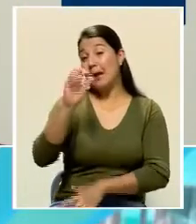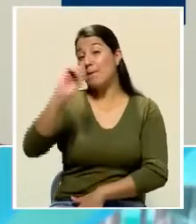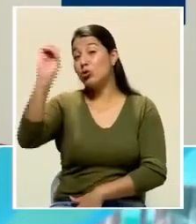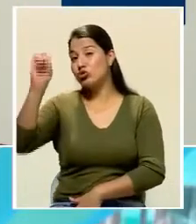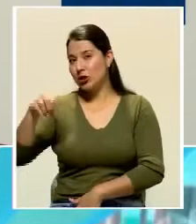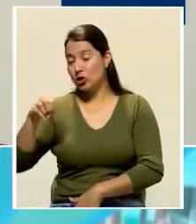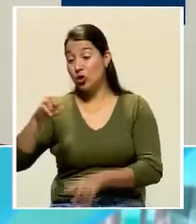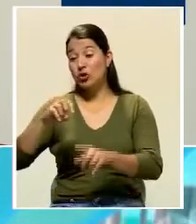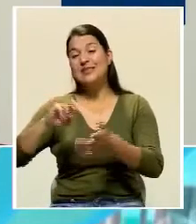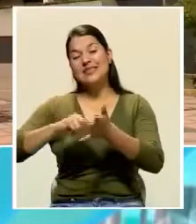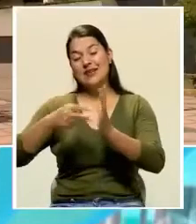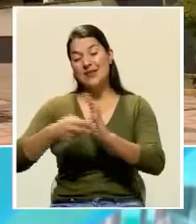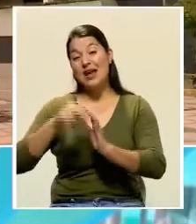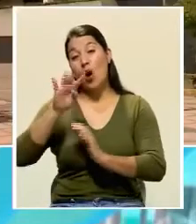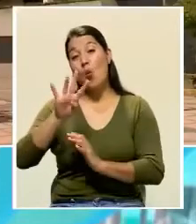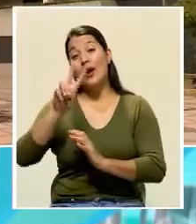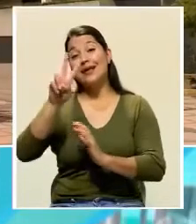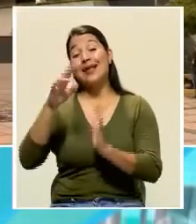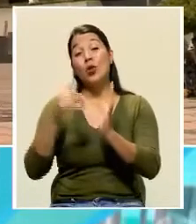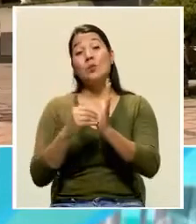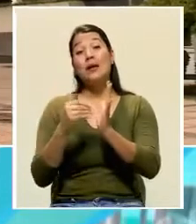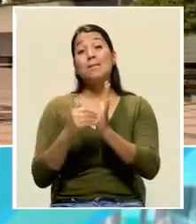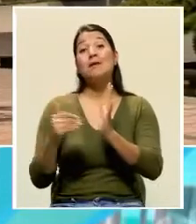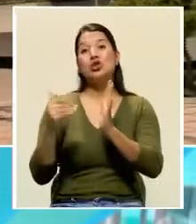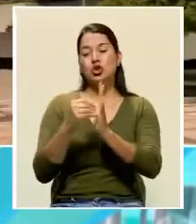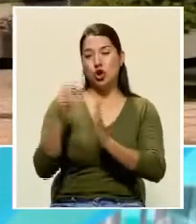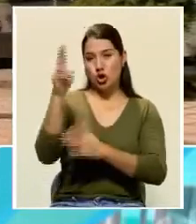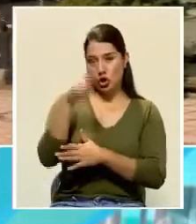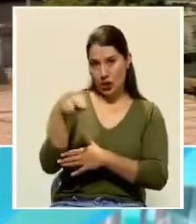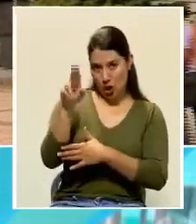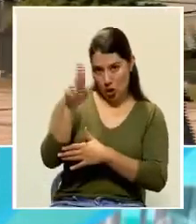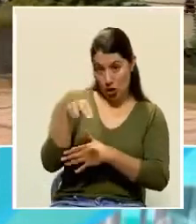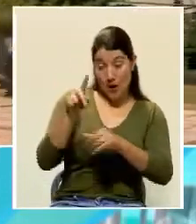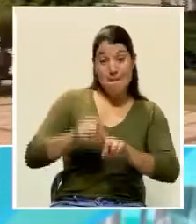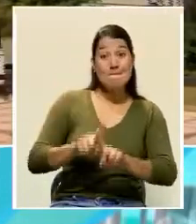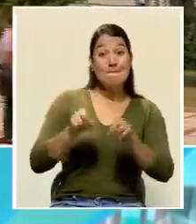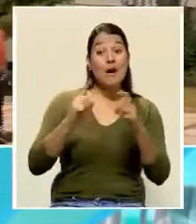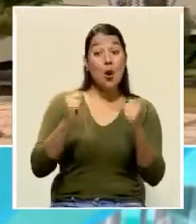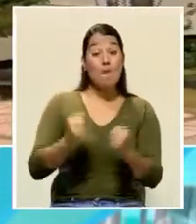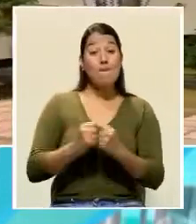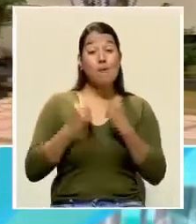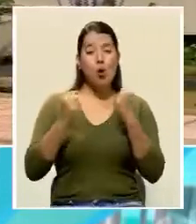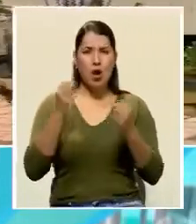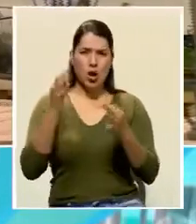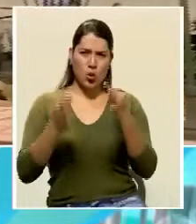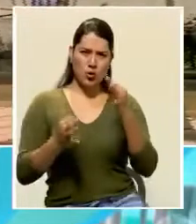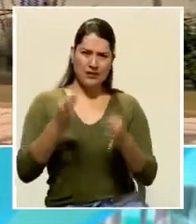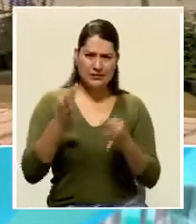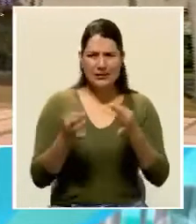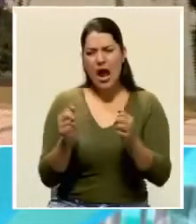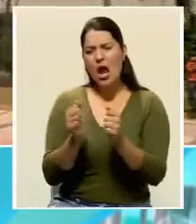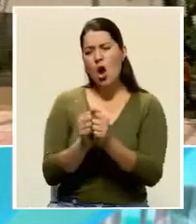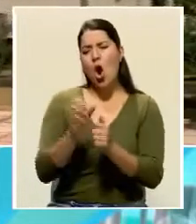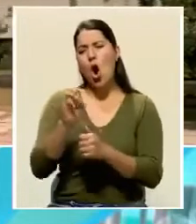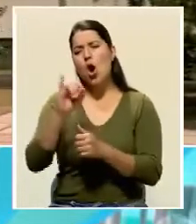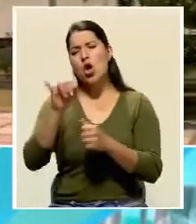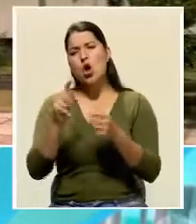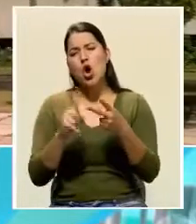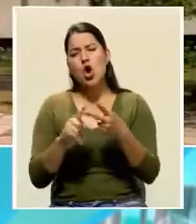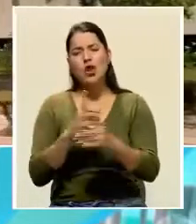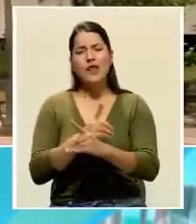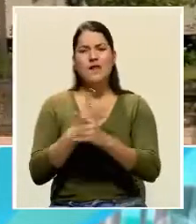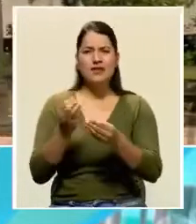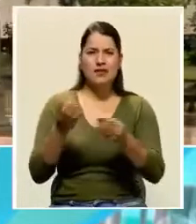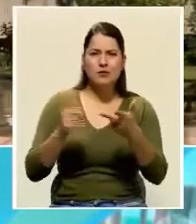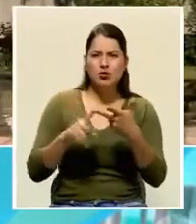Sin embargo, tras un estudio que hace el Poder Judicial con sus diferentes direcciones, ejemplo, OIJ, Defensa Pública, la Fiscalía,